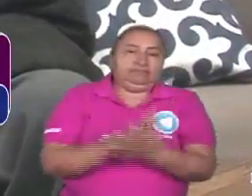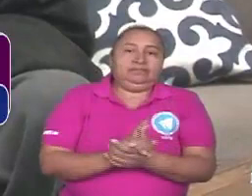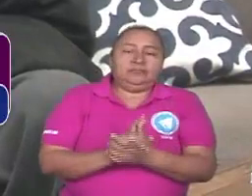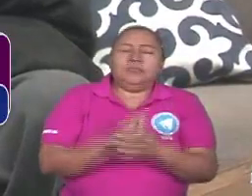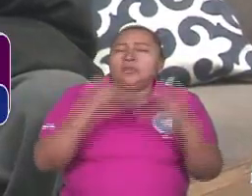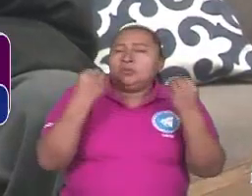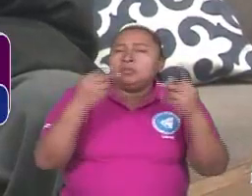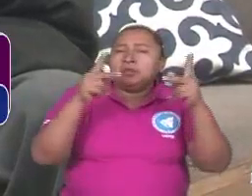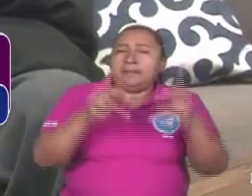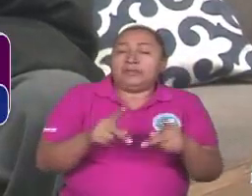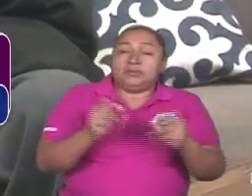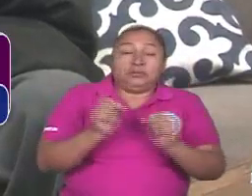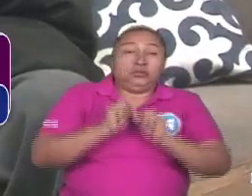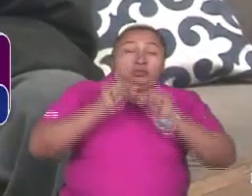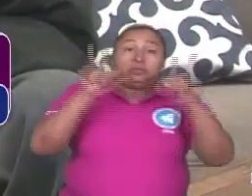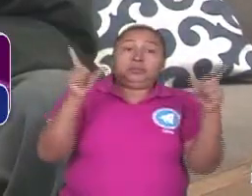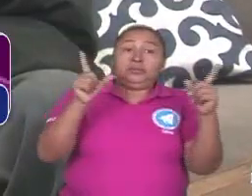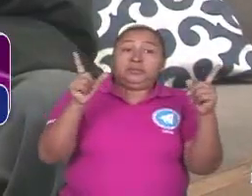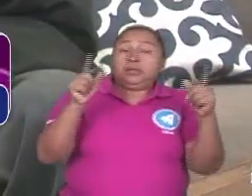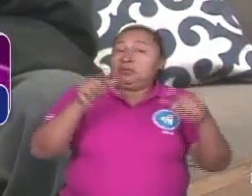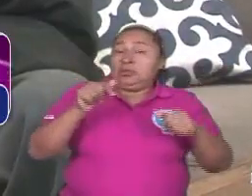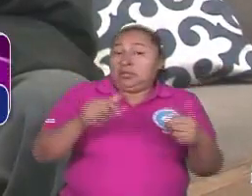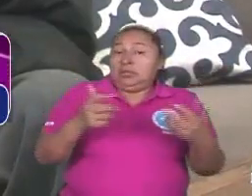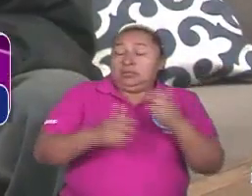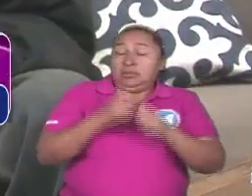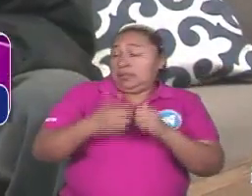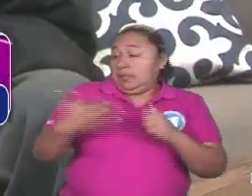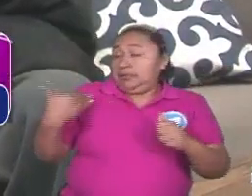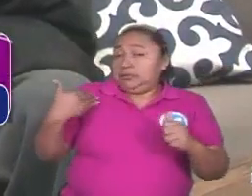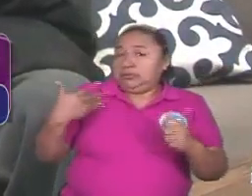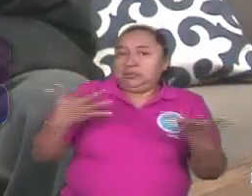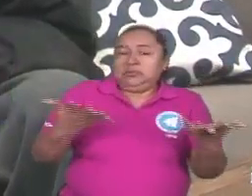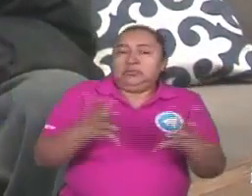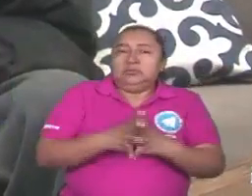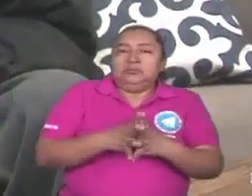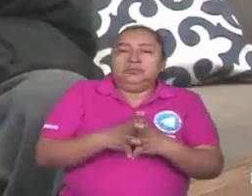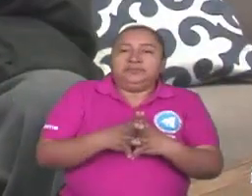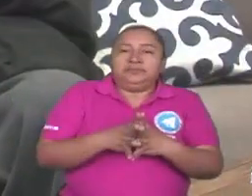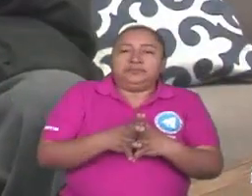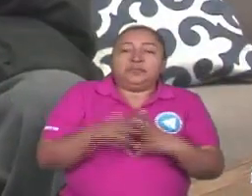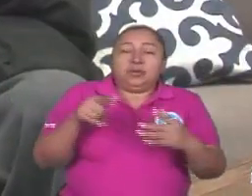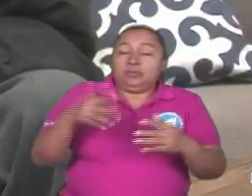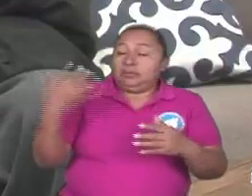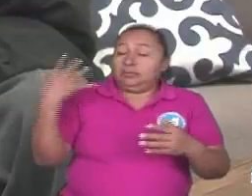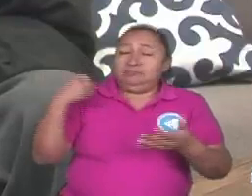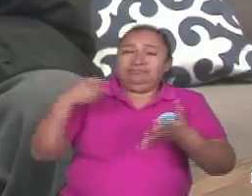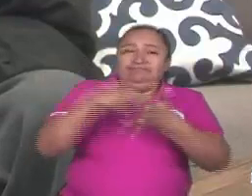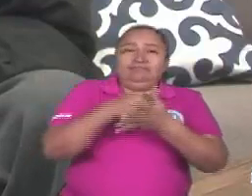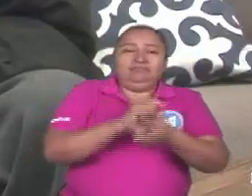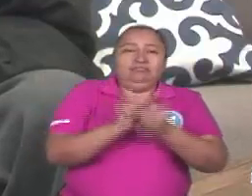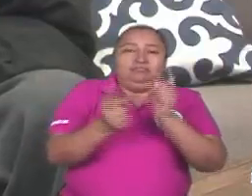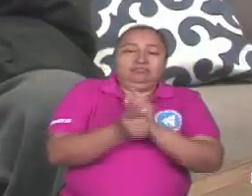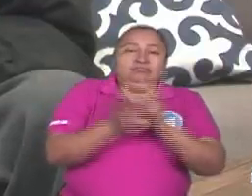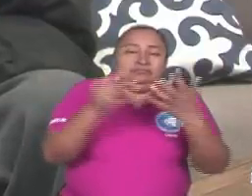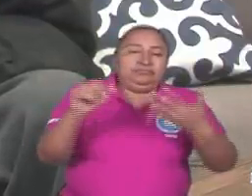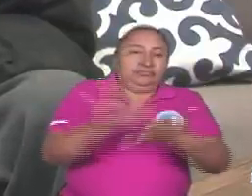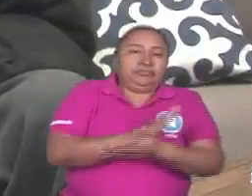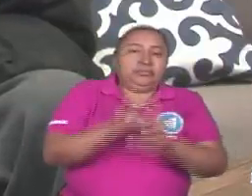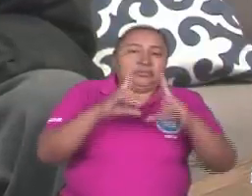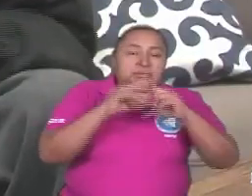Mucha gente se vio sorprendida con esto, con este intento fascista criminal de destruir el país.